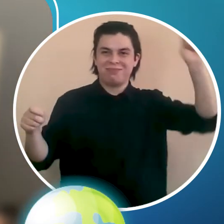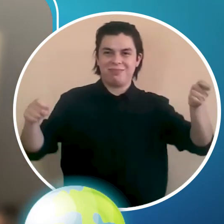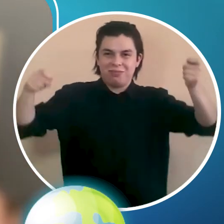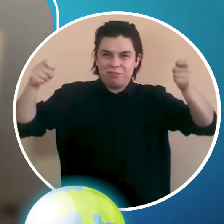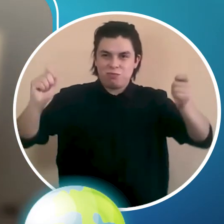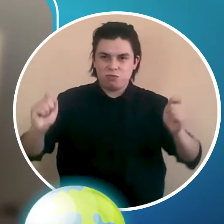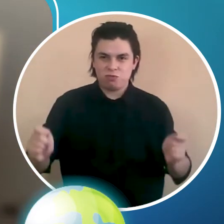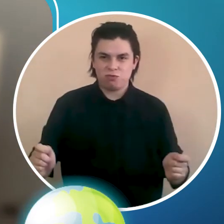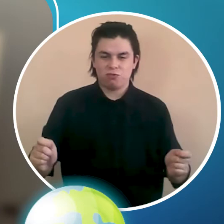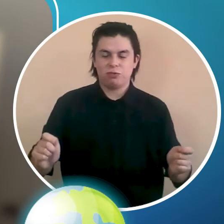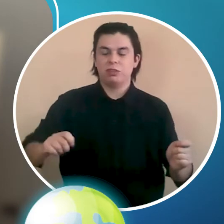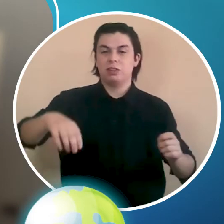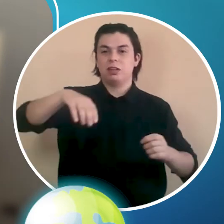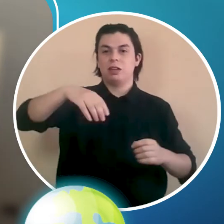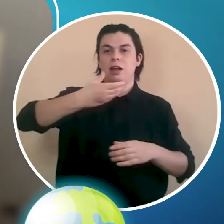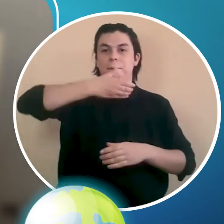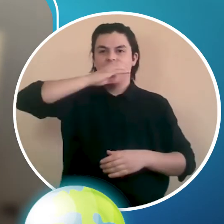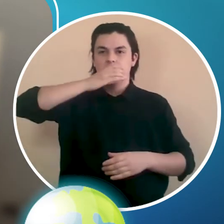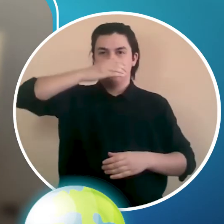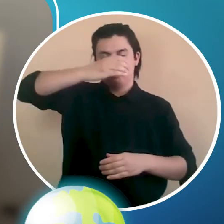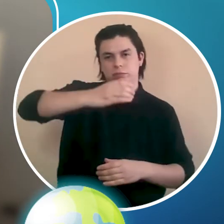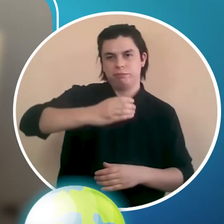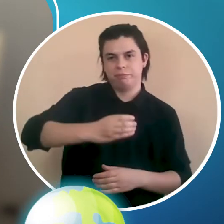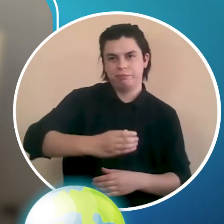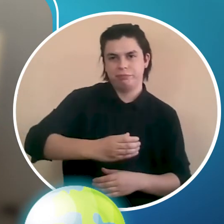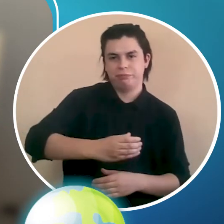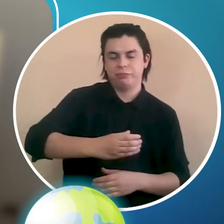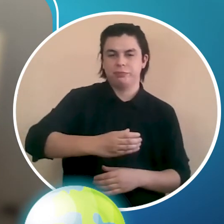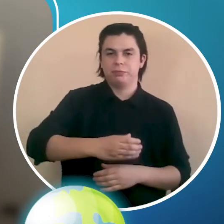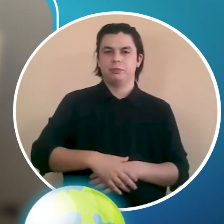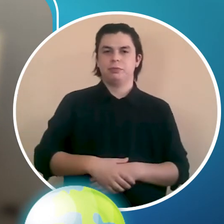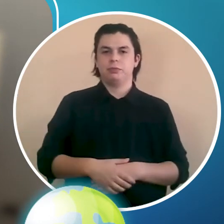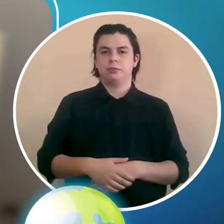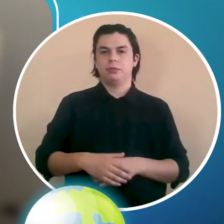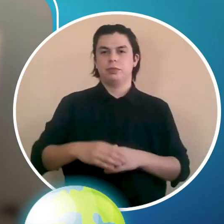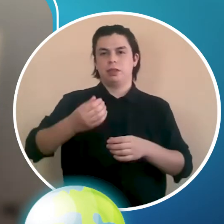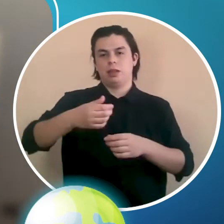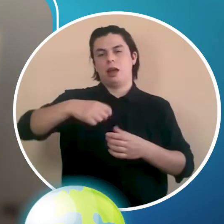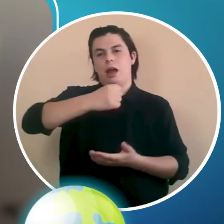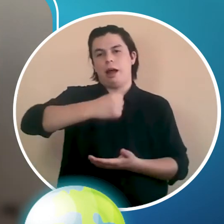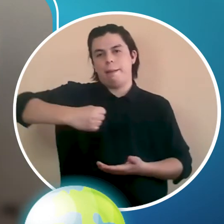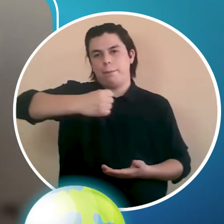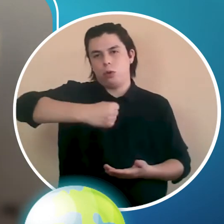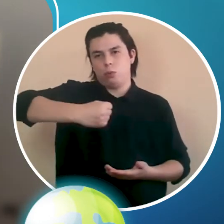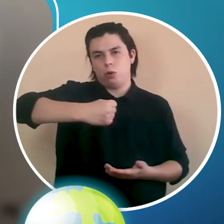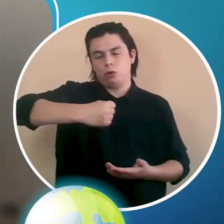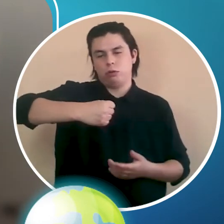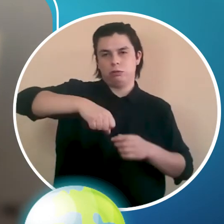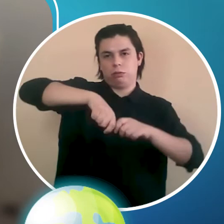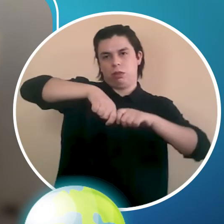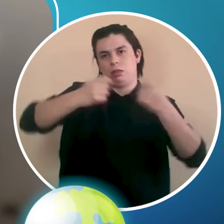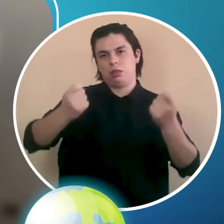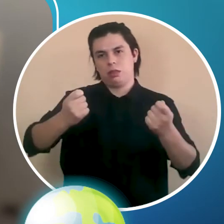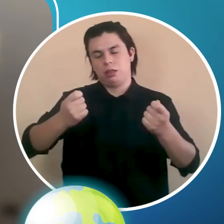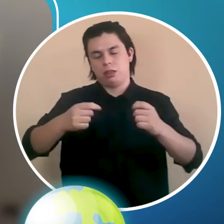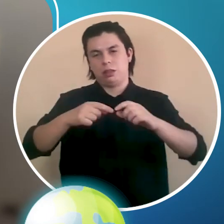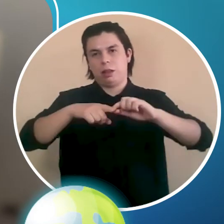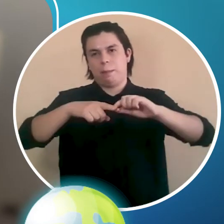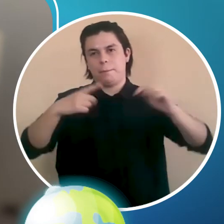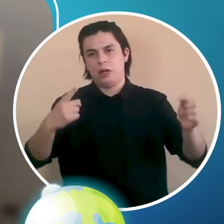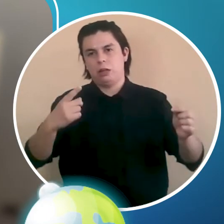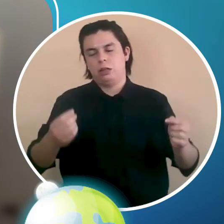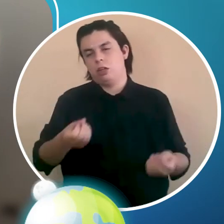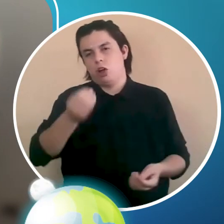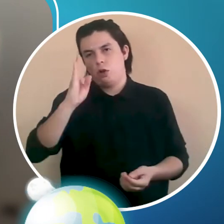Bajamos nuestro base. Vamos a destapar el plumón, porque es más difícil que raye.